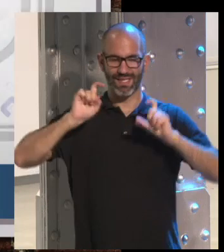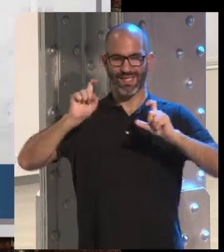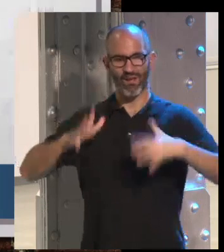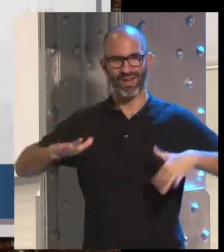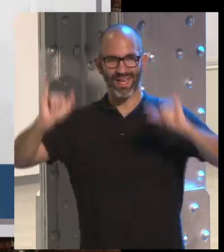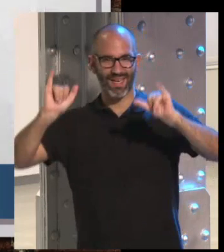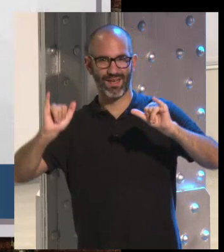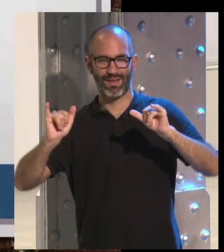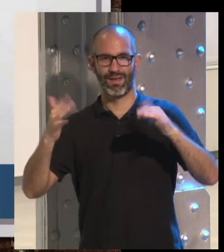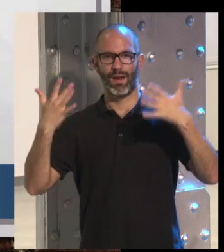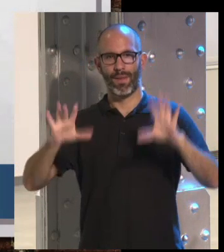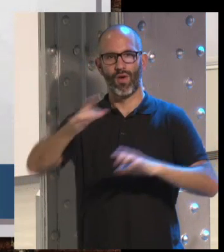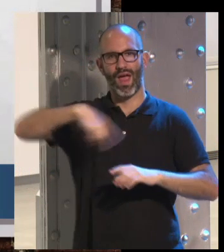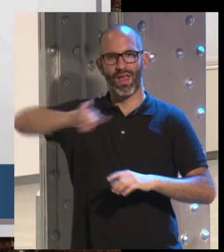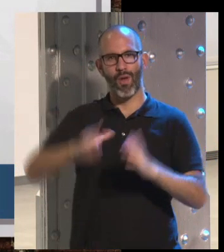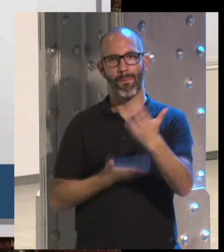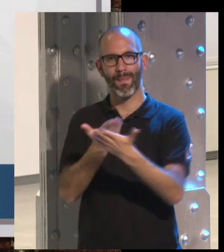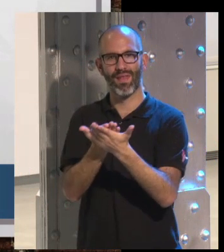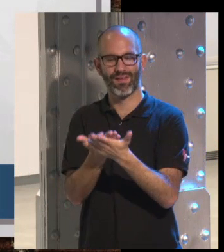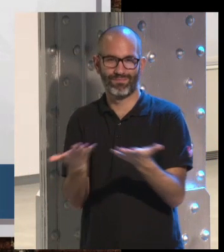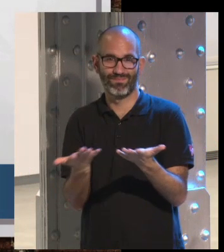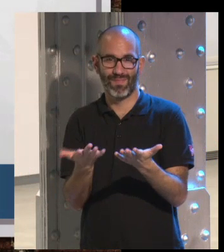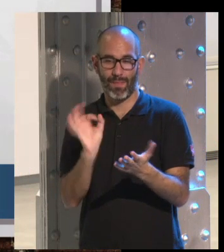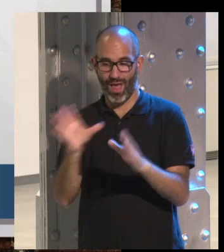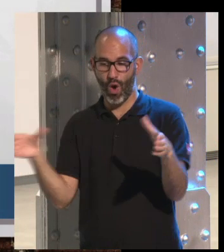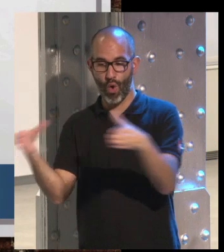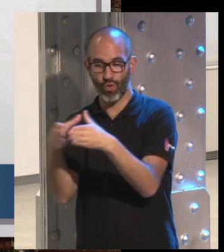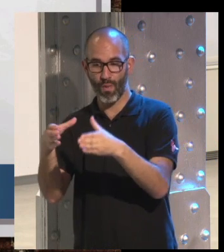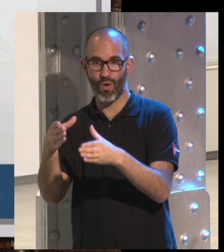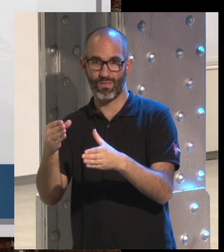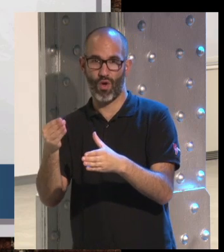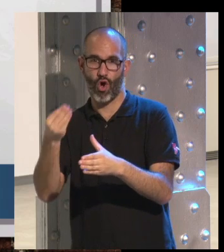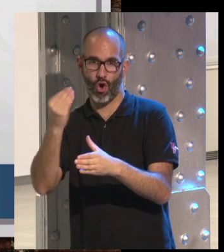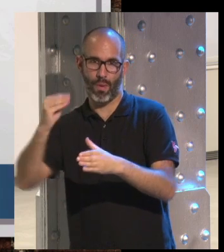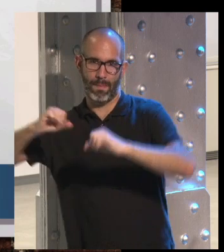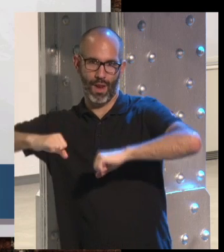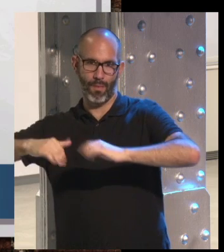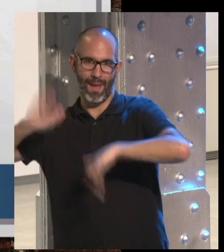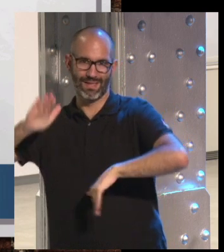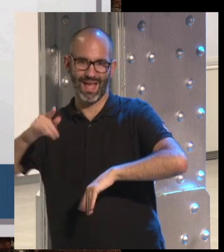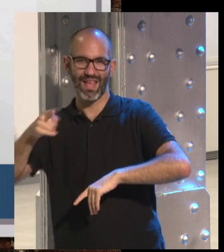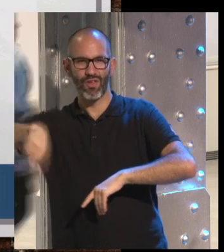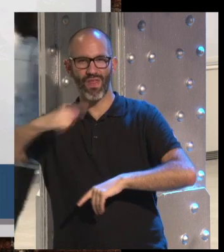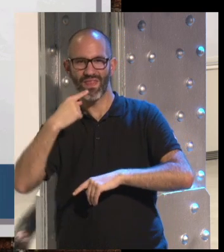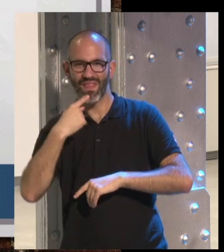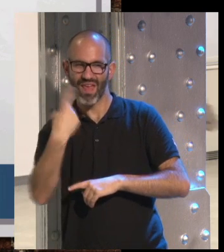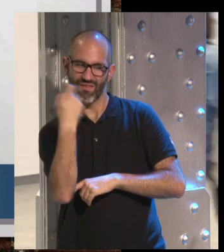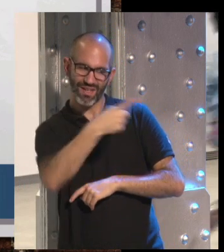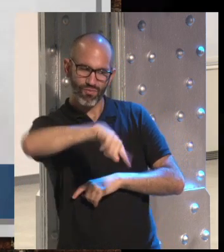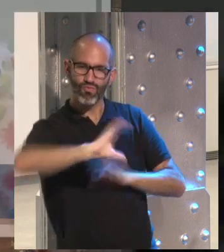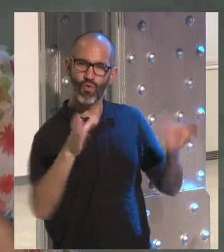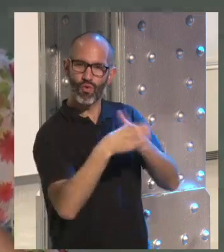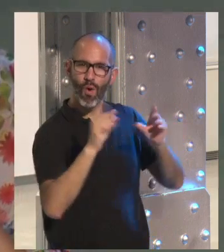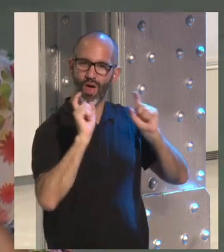ellos proclamaban y sobre todo en ese grupo decían que era necesaria la formación, que era necesaria la educación.